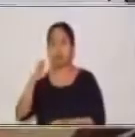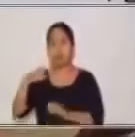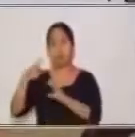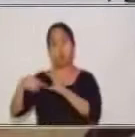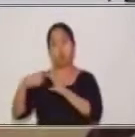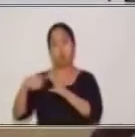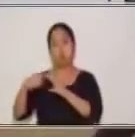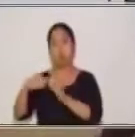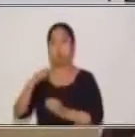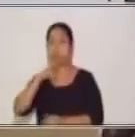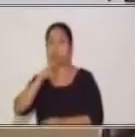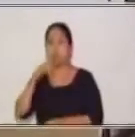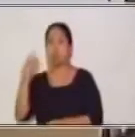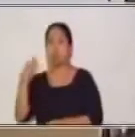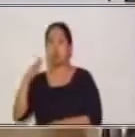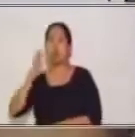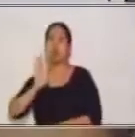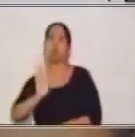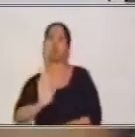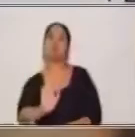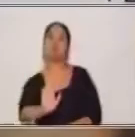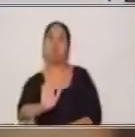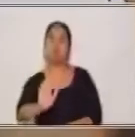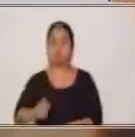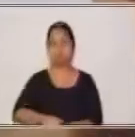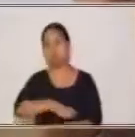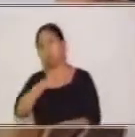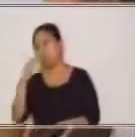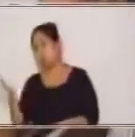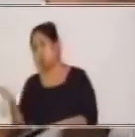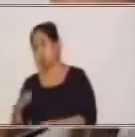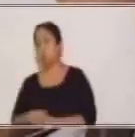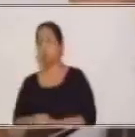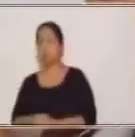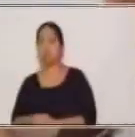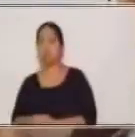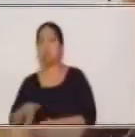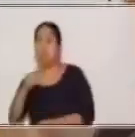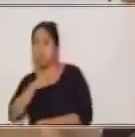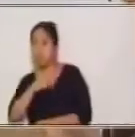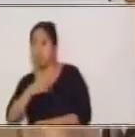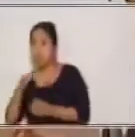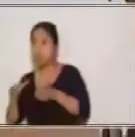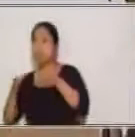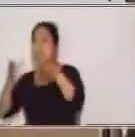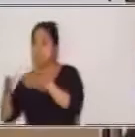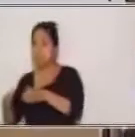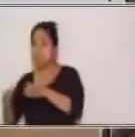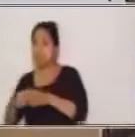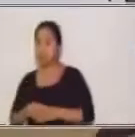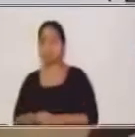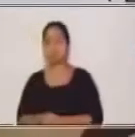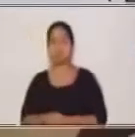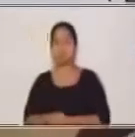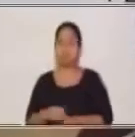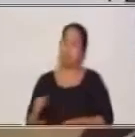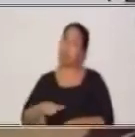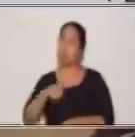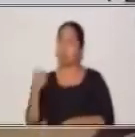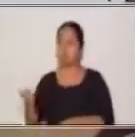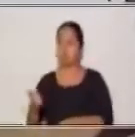es para usted. Otro diálogo, ¿quieres pastel? Y otro,